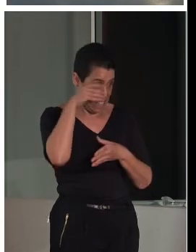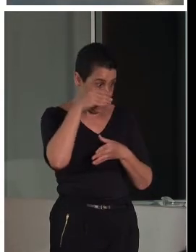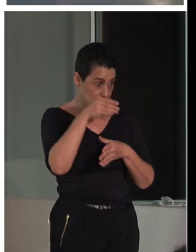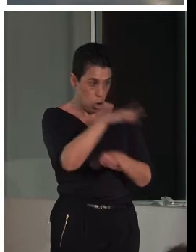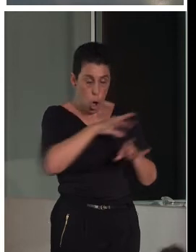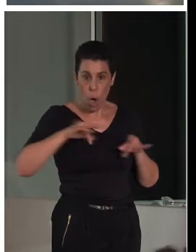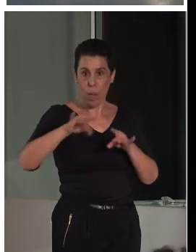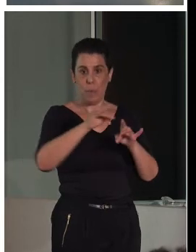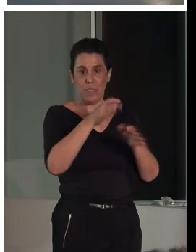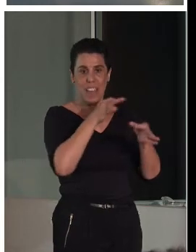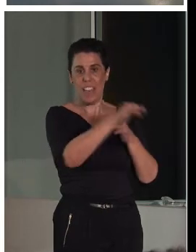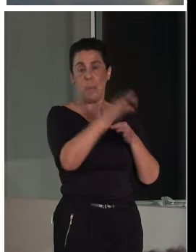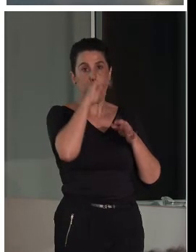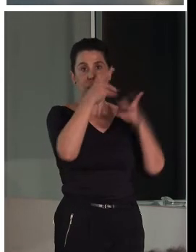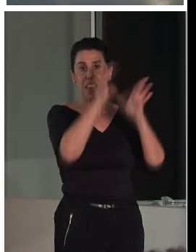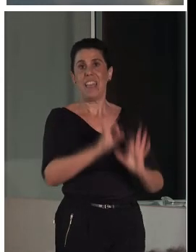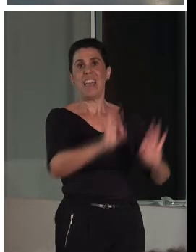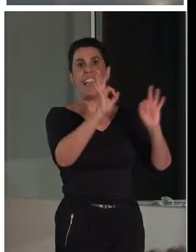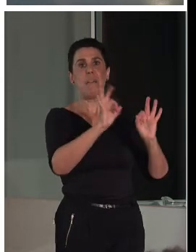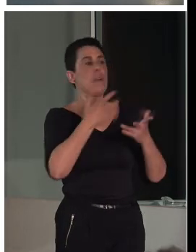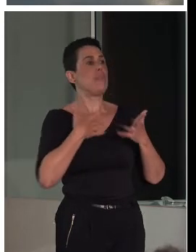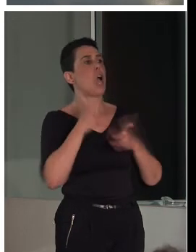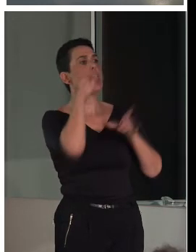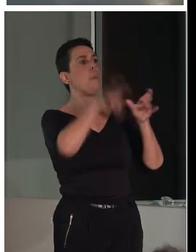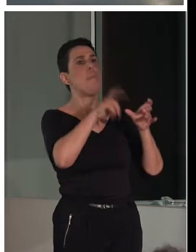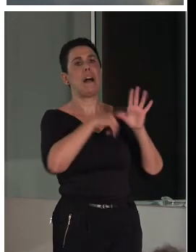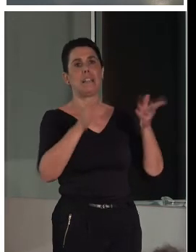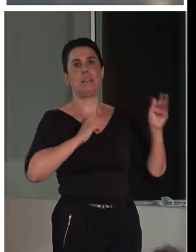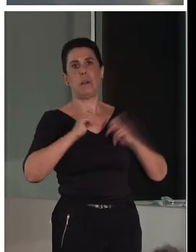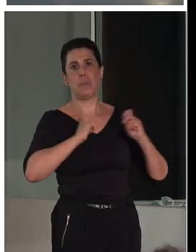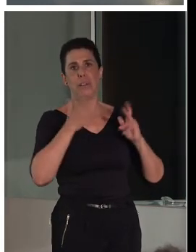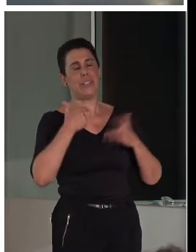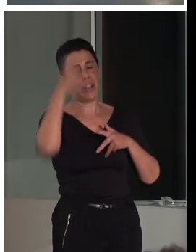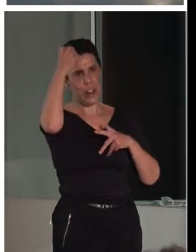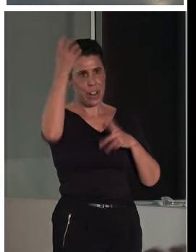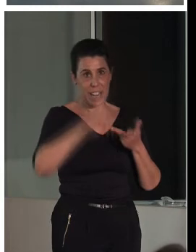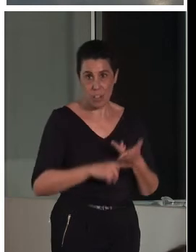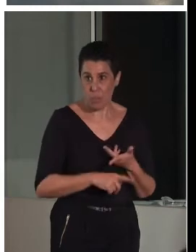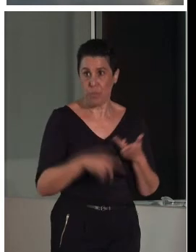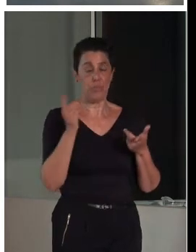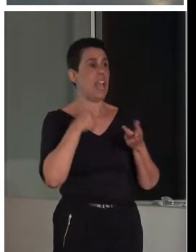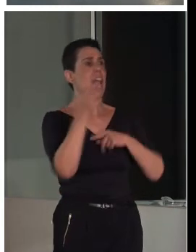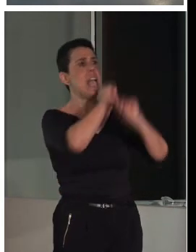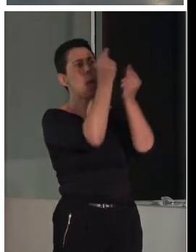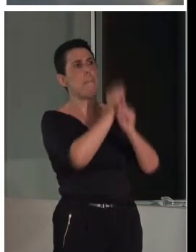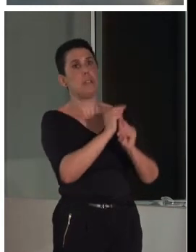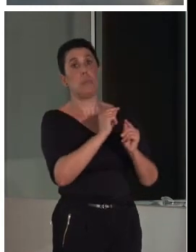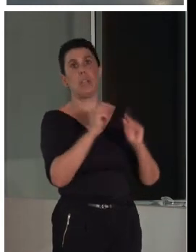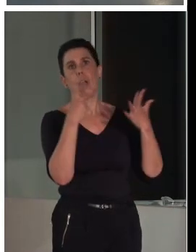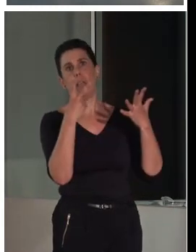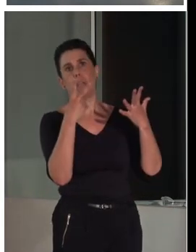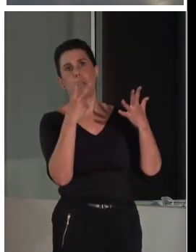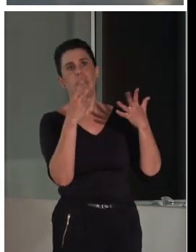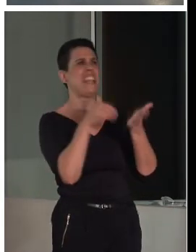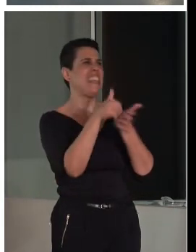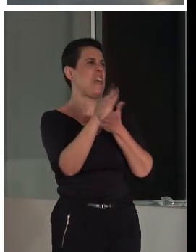Cuando yo estudiaba en el máster, nos contaban todos los proyectos, pues bueno, el presupuesto del Reina Sofía, el presupuesto de no sé qué, siete millones de euros para no